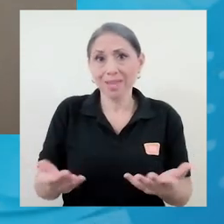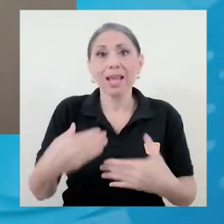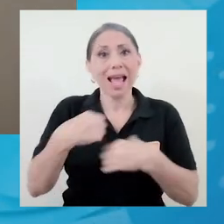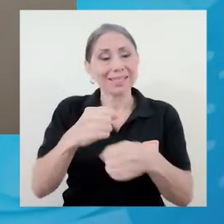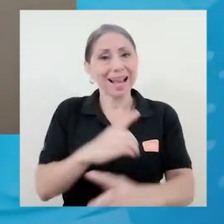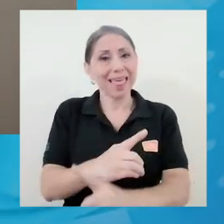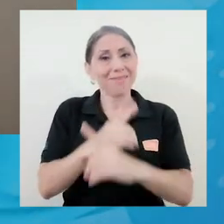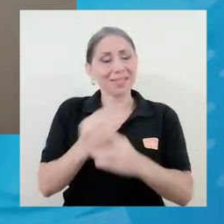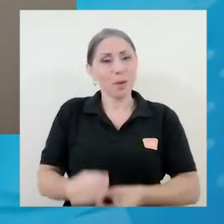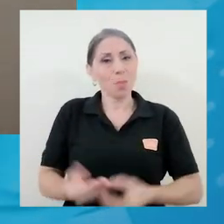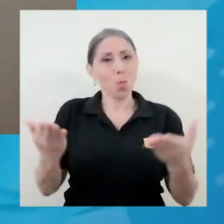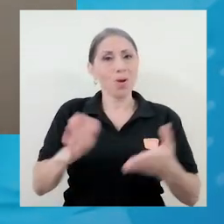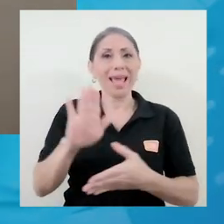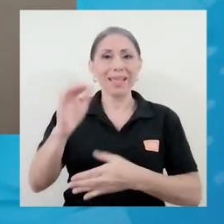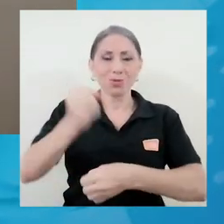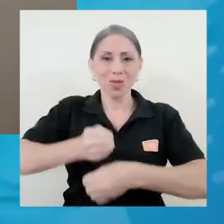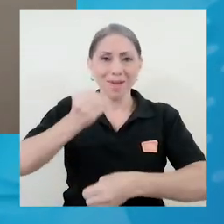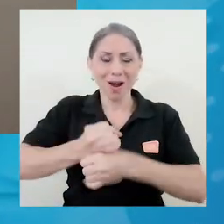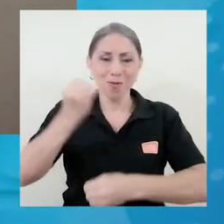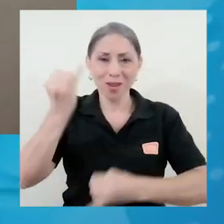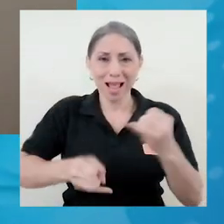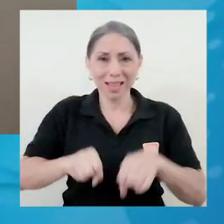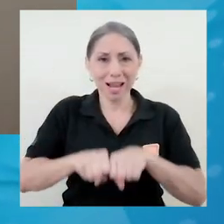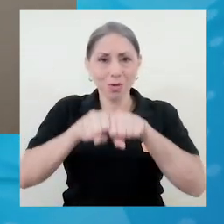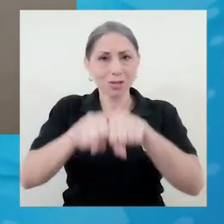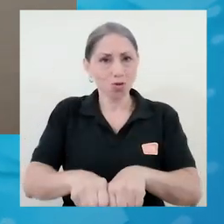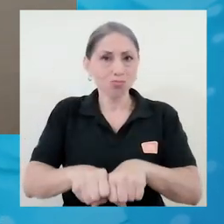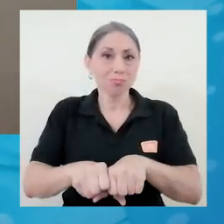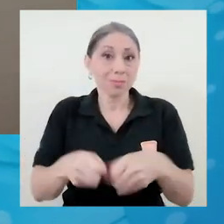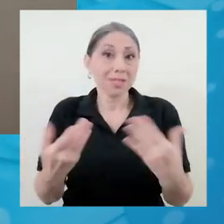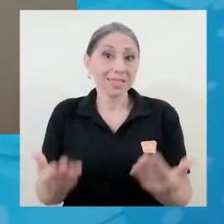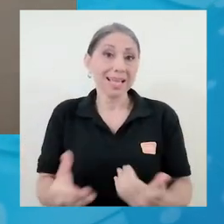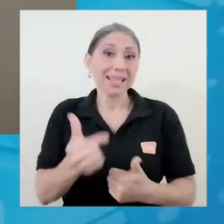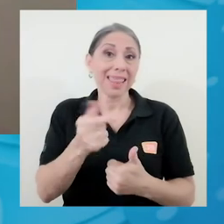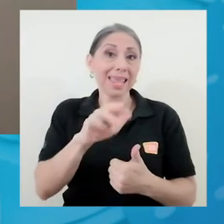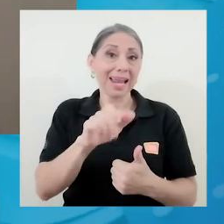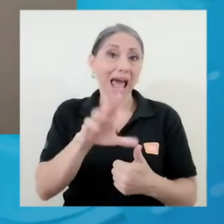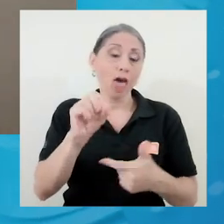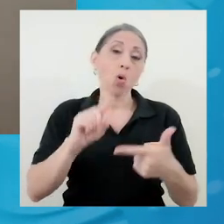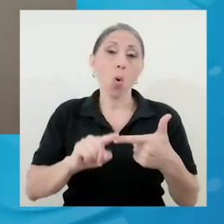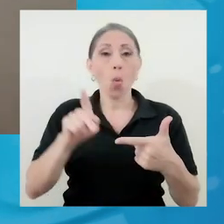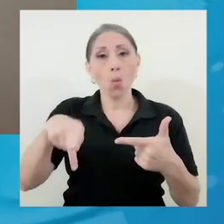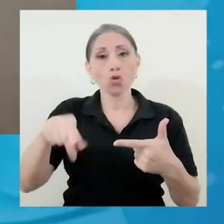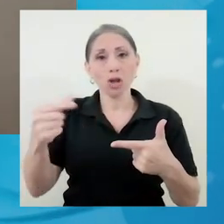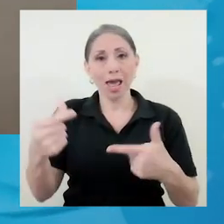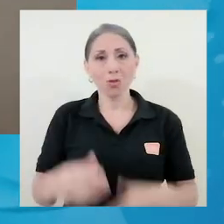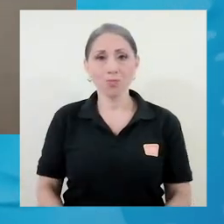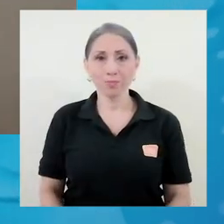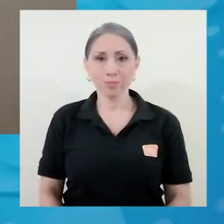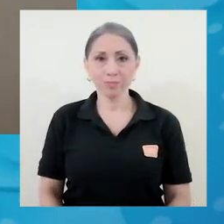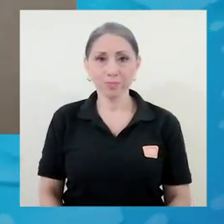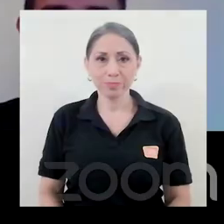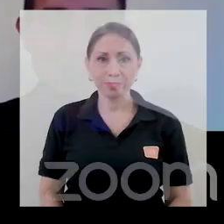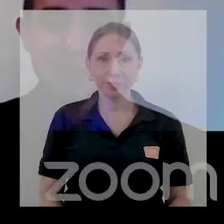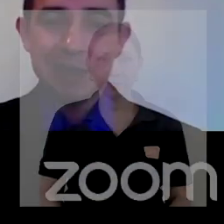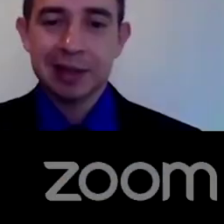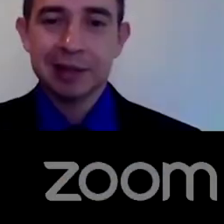que es hacer la defensa pública de su trabajo final de graduación, ya sea del grado o ya sea de universidad.